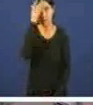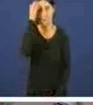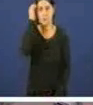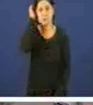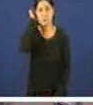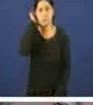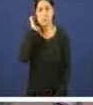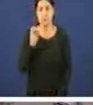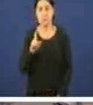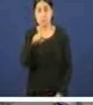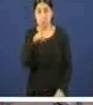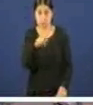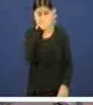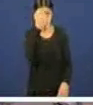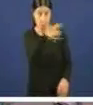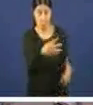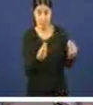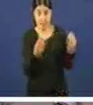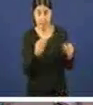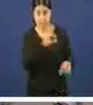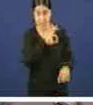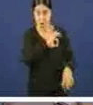Quedaron xa aquí os papéis, señora conselleira.